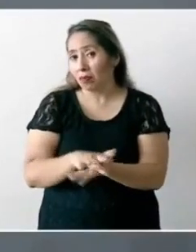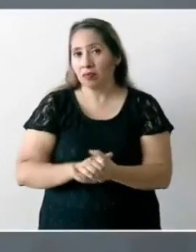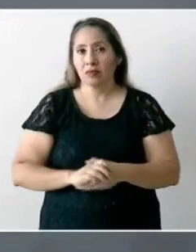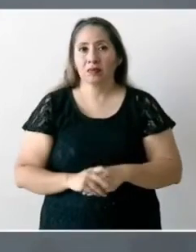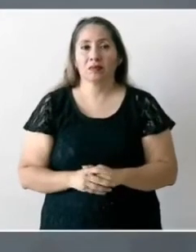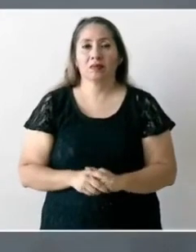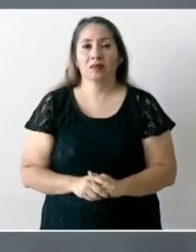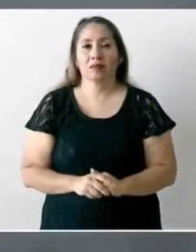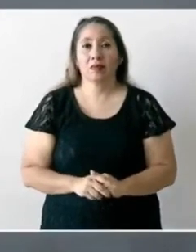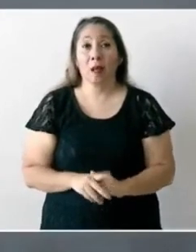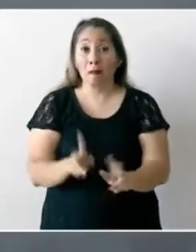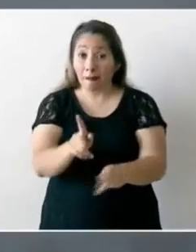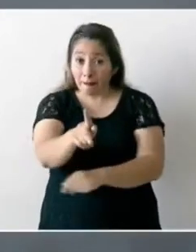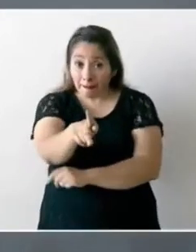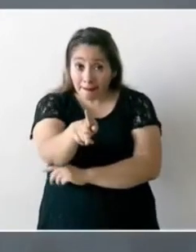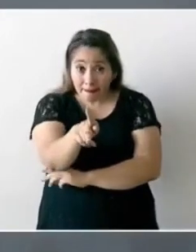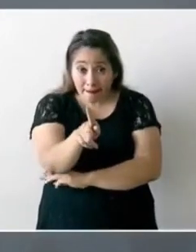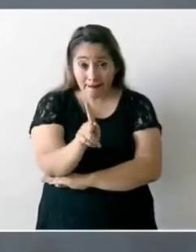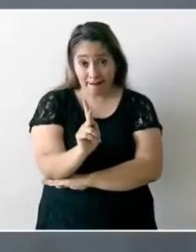pero